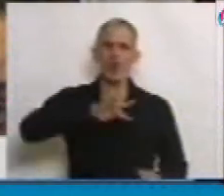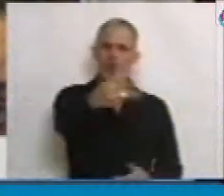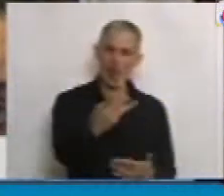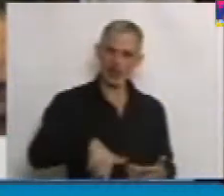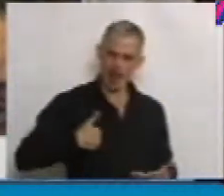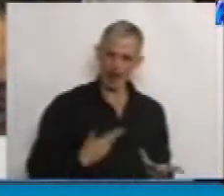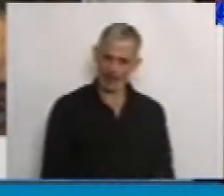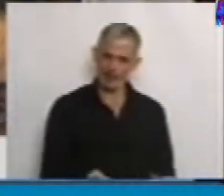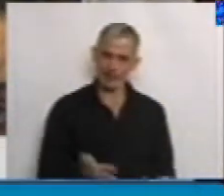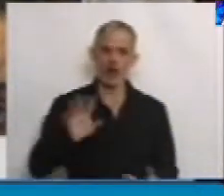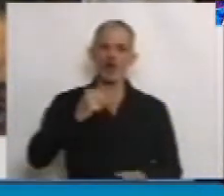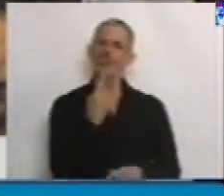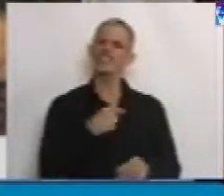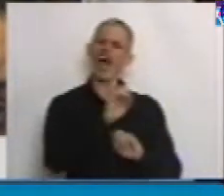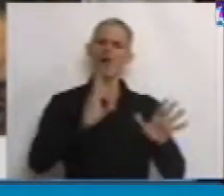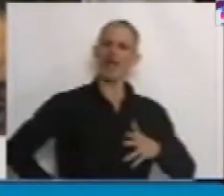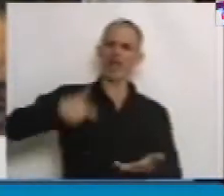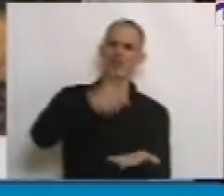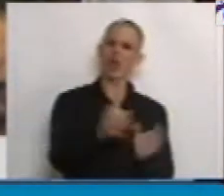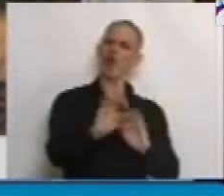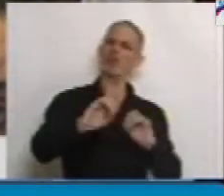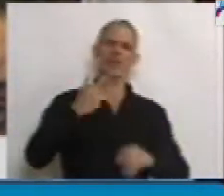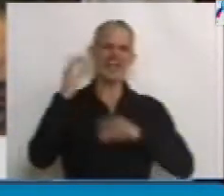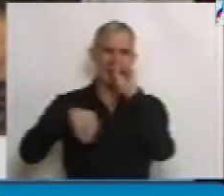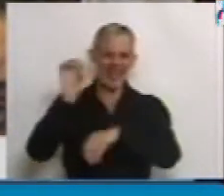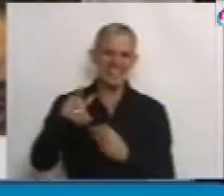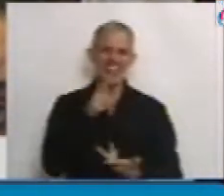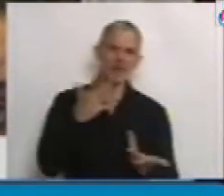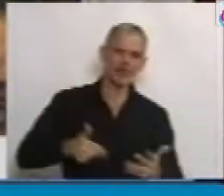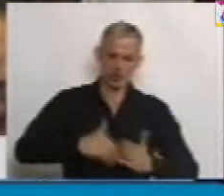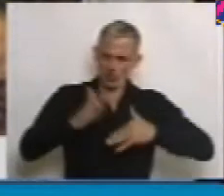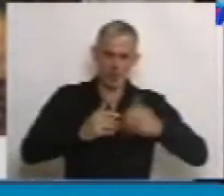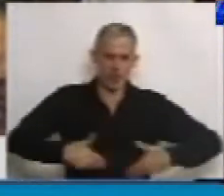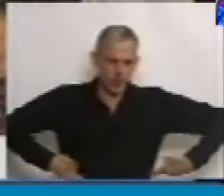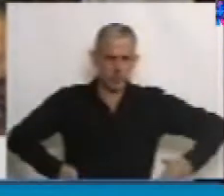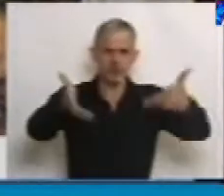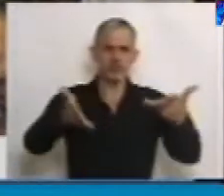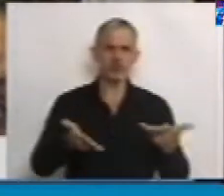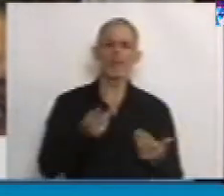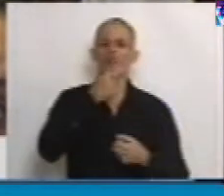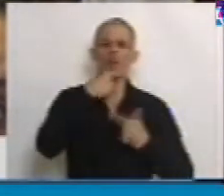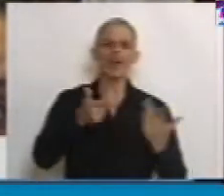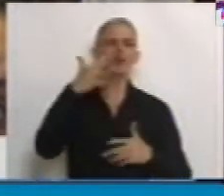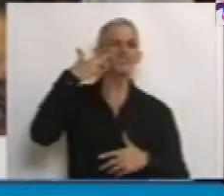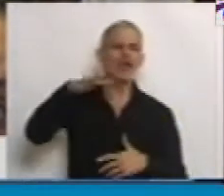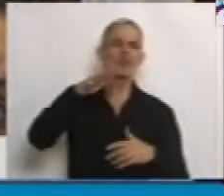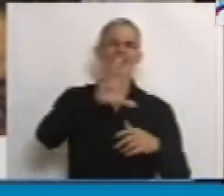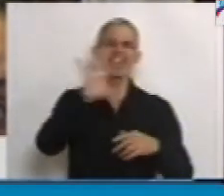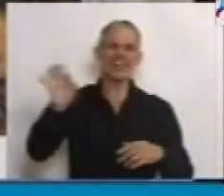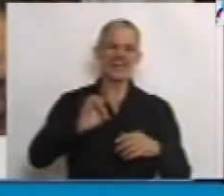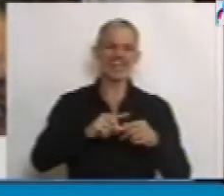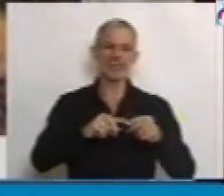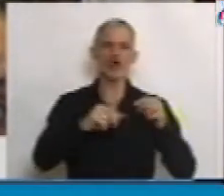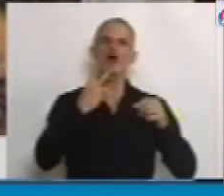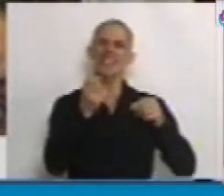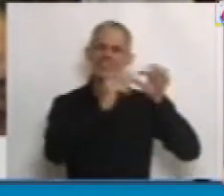Los que niegan la inversión pública hacen como si la ejecución de grandes obras energéticas como los 5.500 kilómetros de líneas de alta